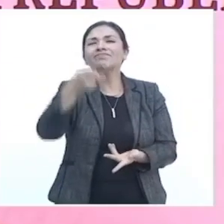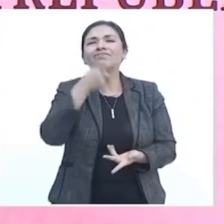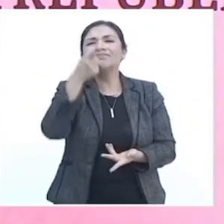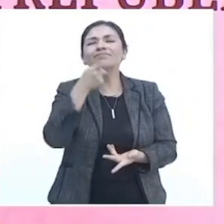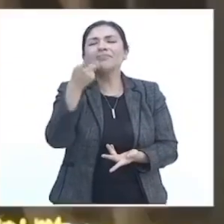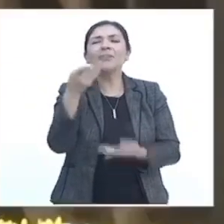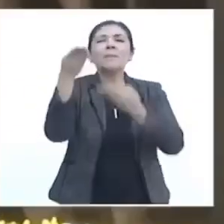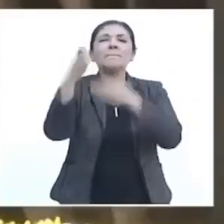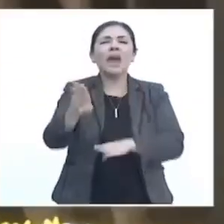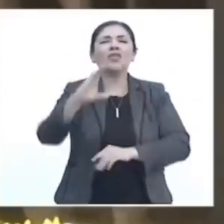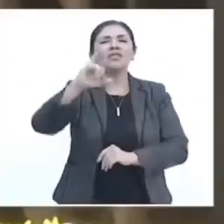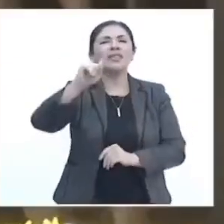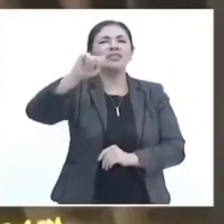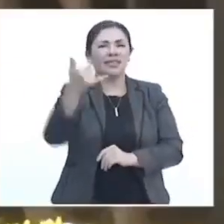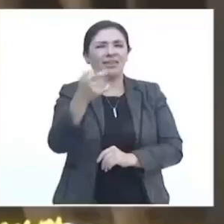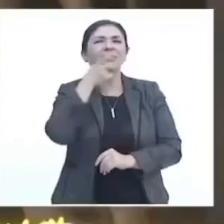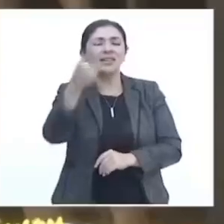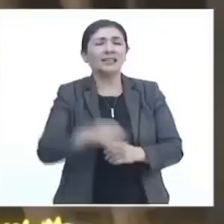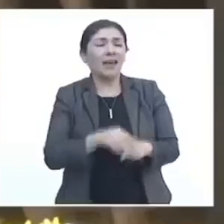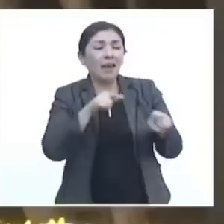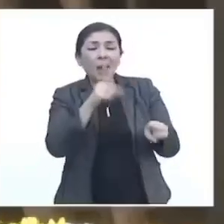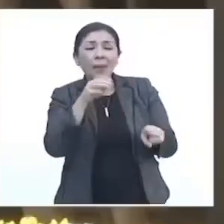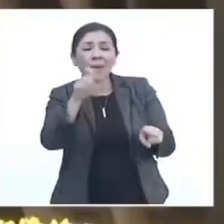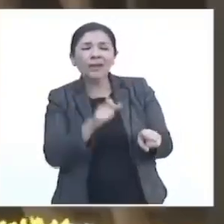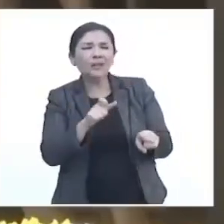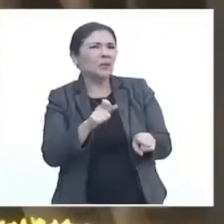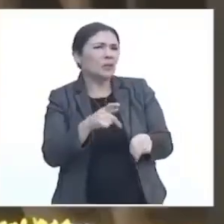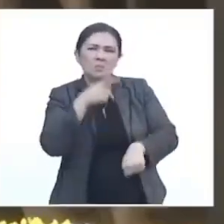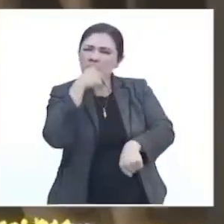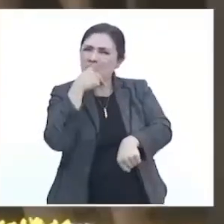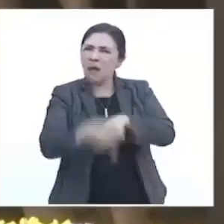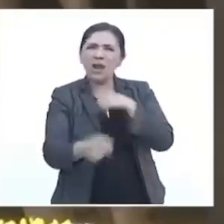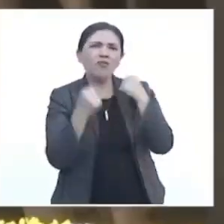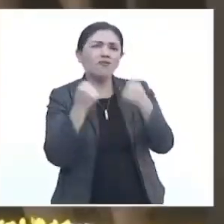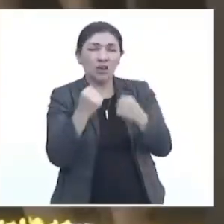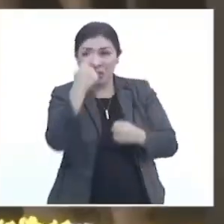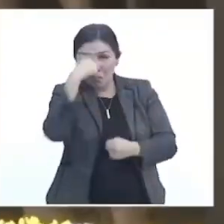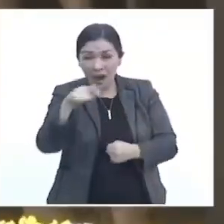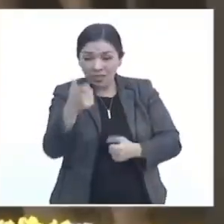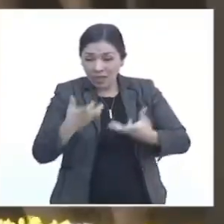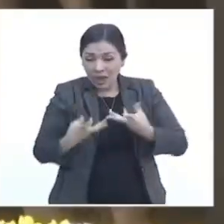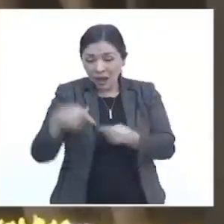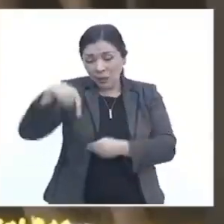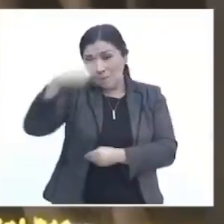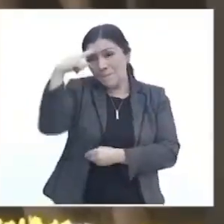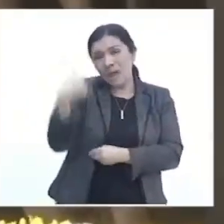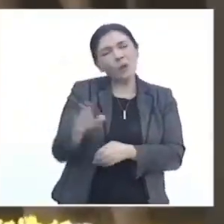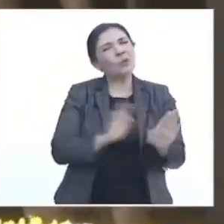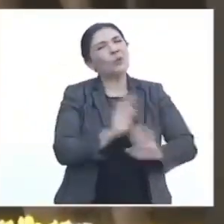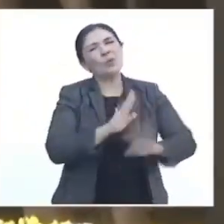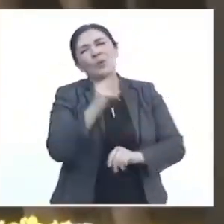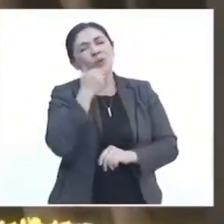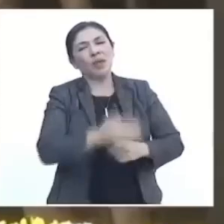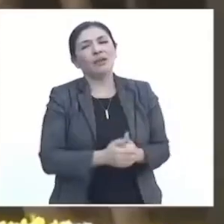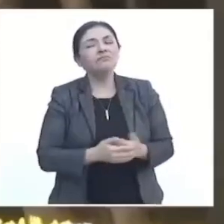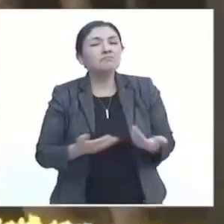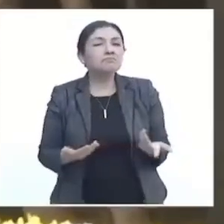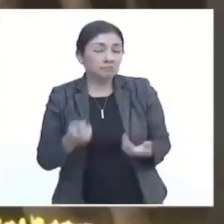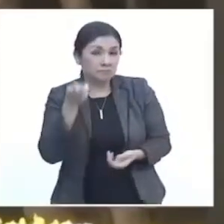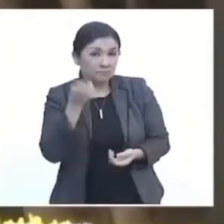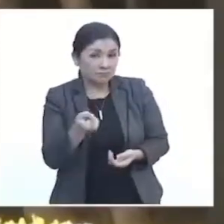el Banco City, que Pemex es el mayor riesgo para las finanzas públicas del país. Esto